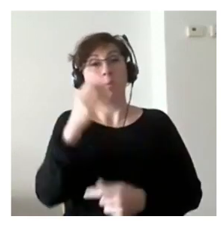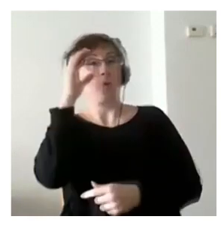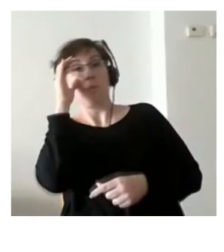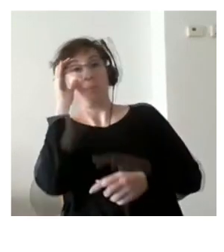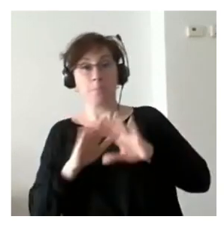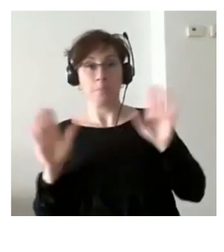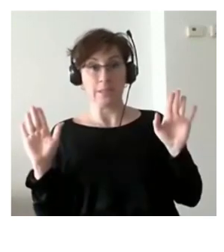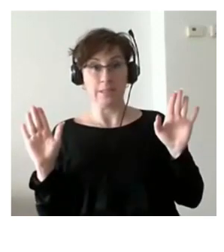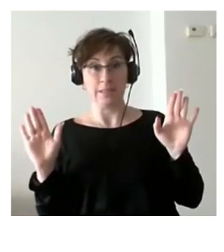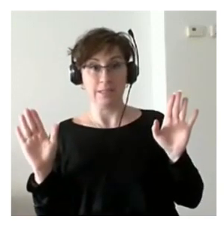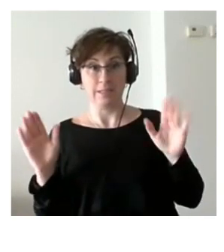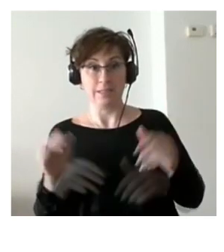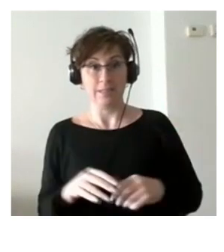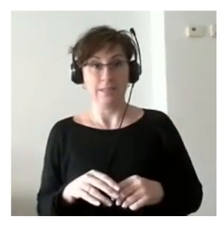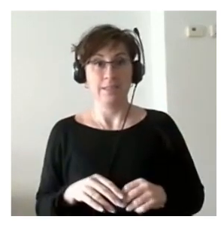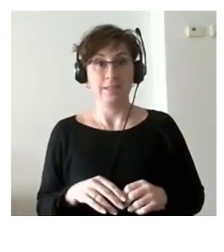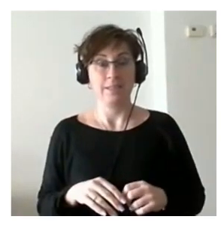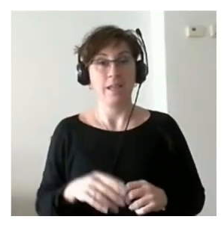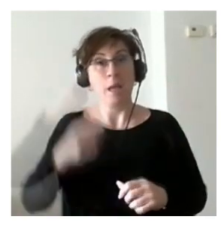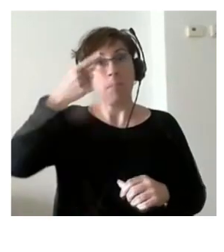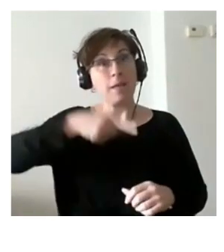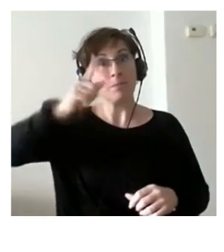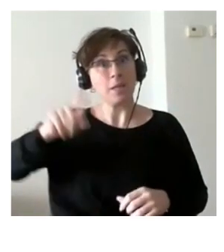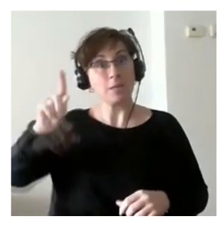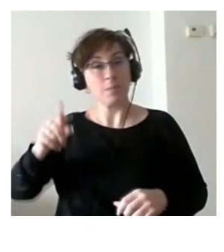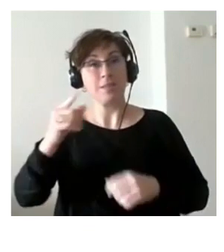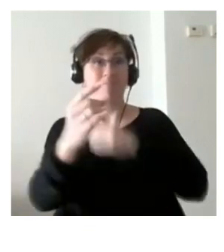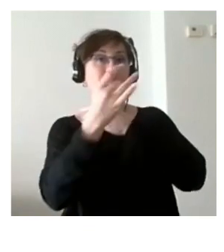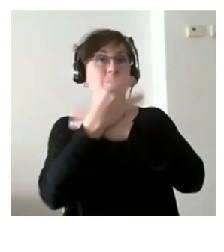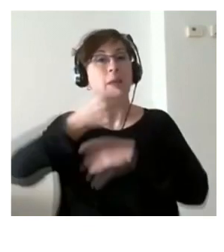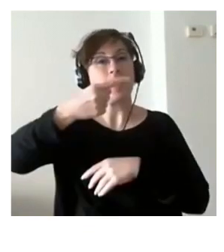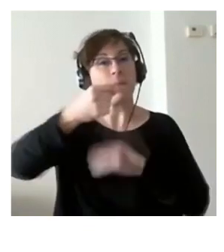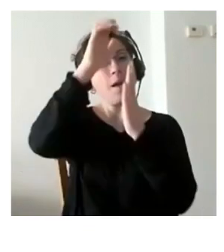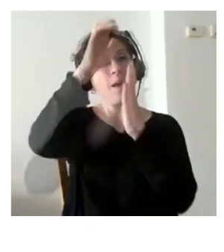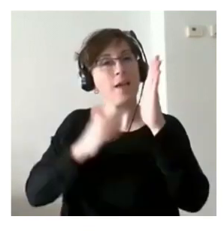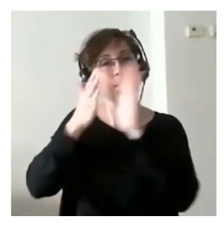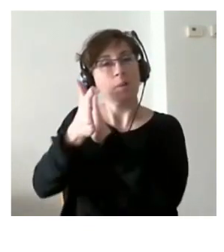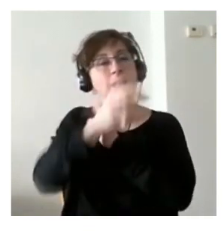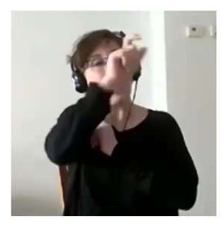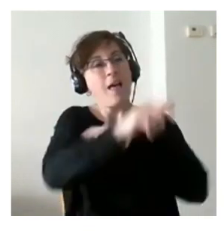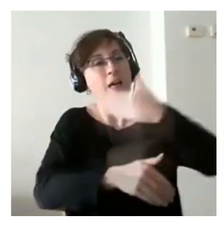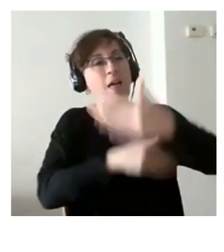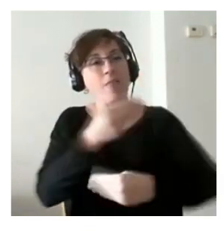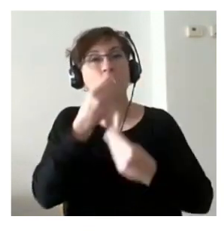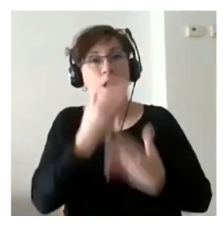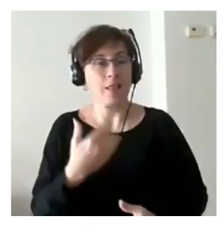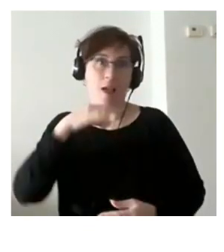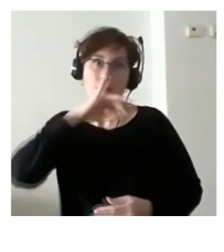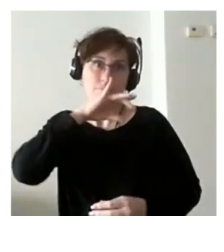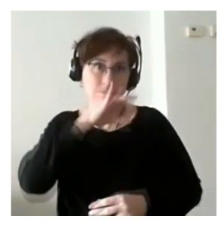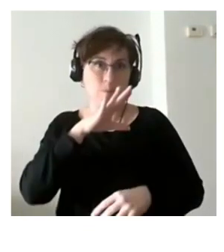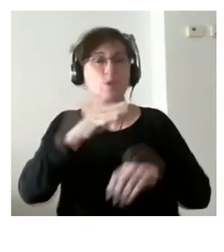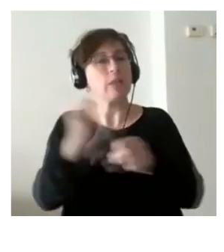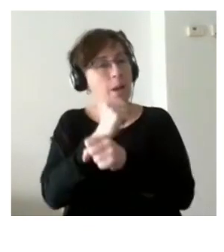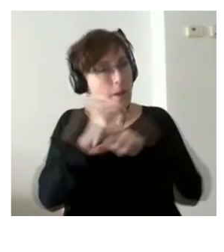me encantaba ver cada mes más o menos que me mandan un correo de cómo vas de pues está trabajando aquí lo está haciendo